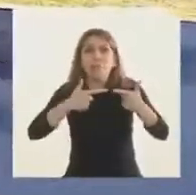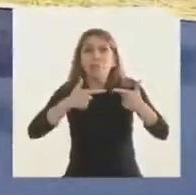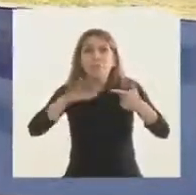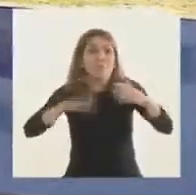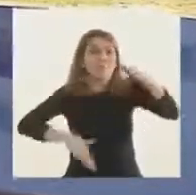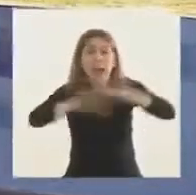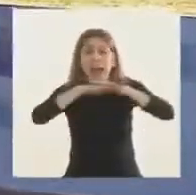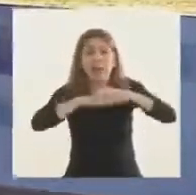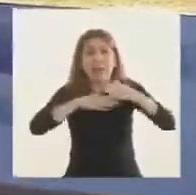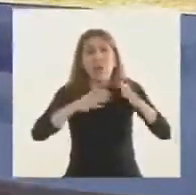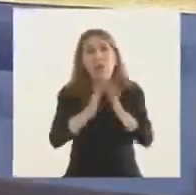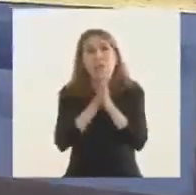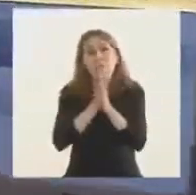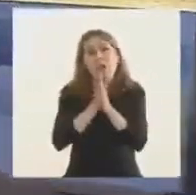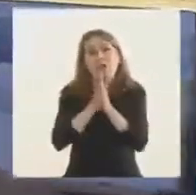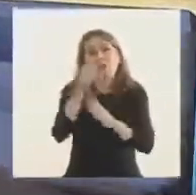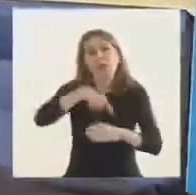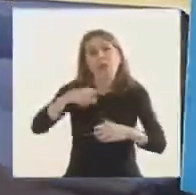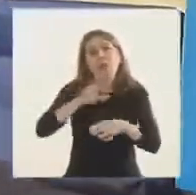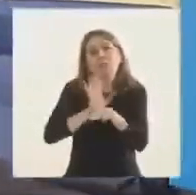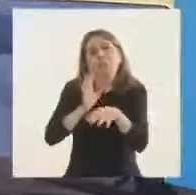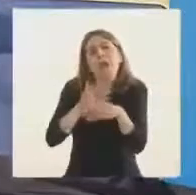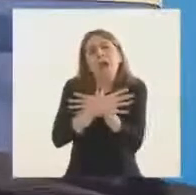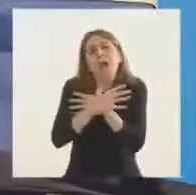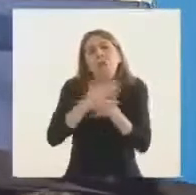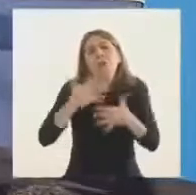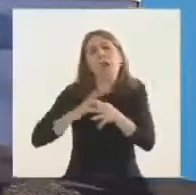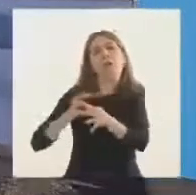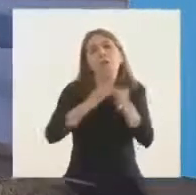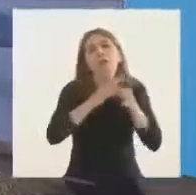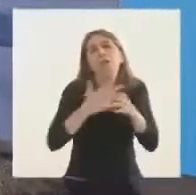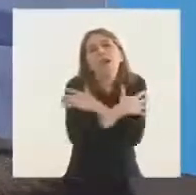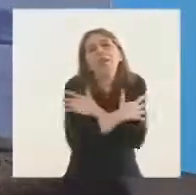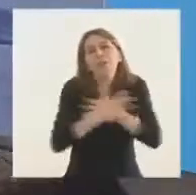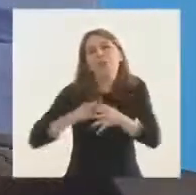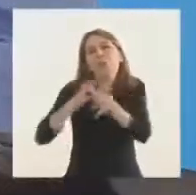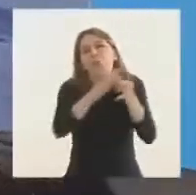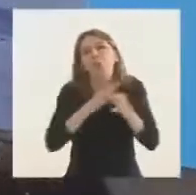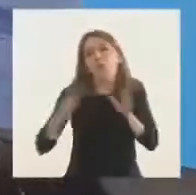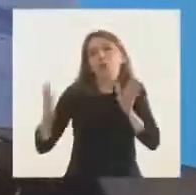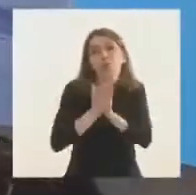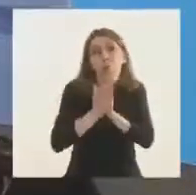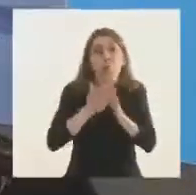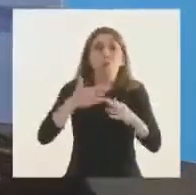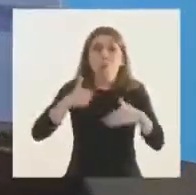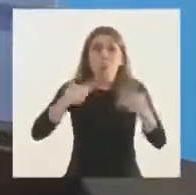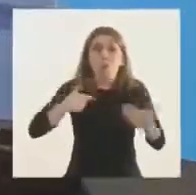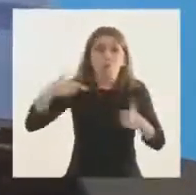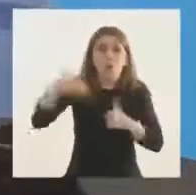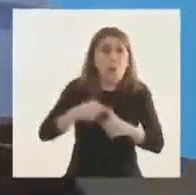por favor abracémonos y trabajemos juntos. Para eso estoy aquí. Vamos a hacerlo. Lo hicimos muchas veces.